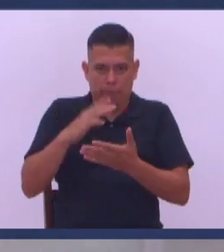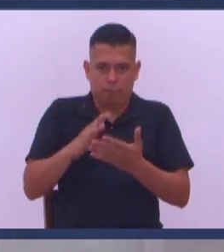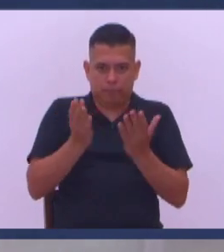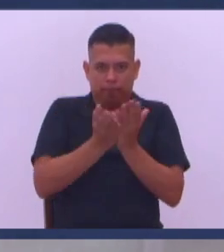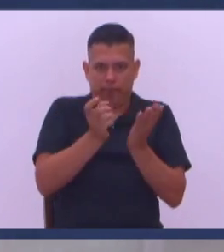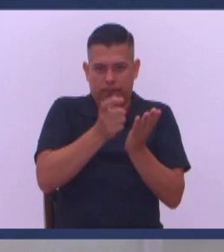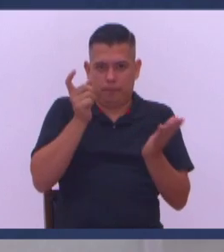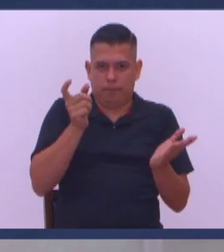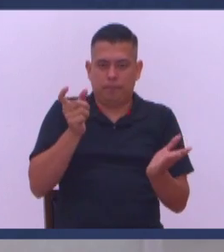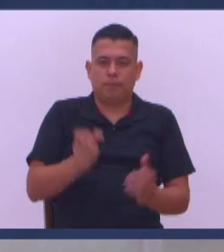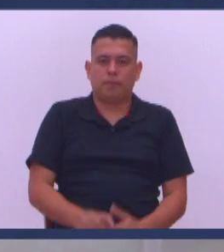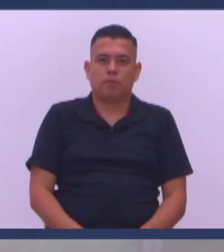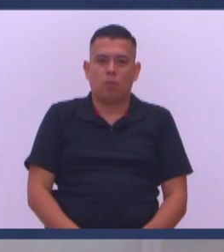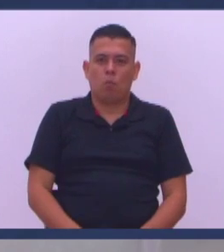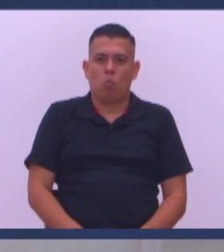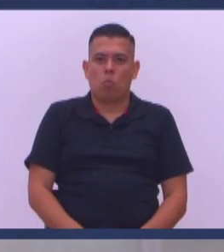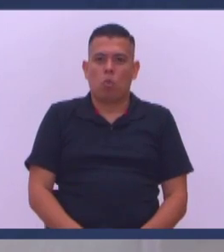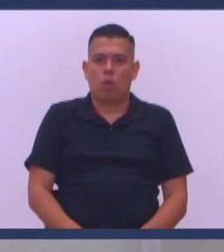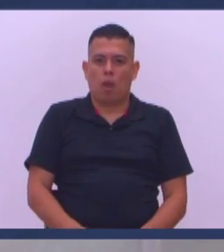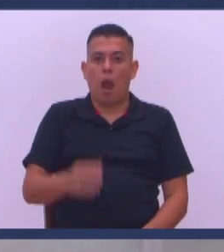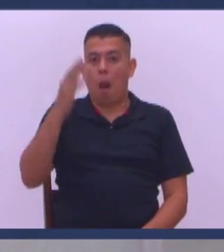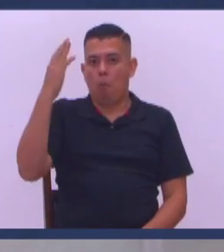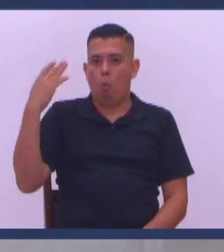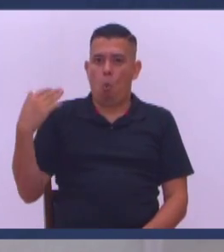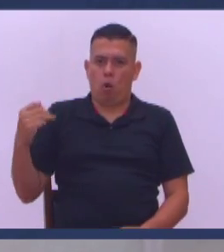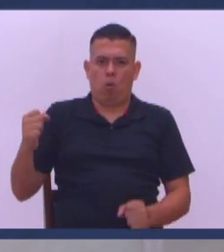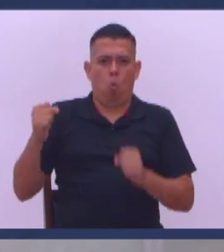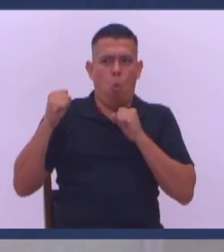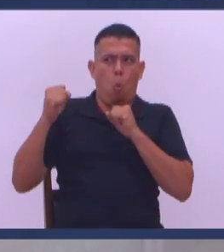Ay No si es mujerones